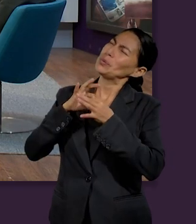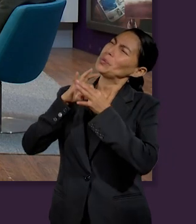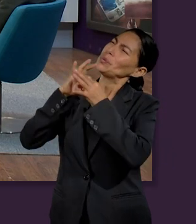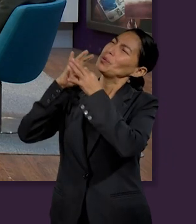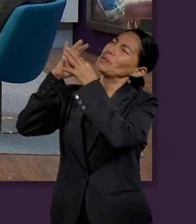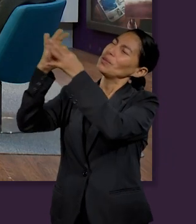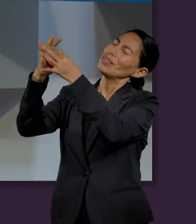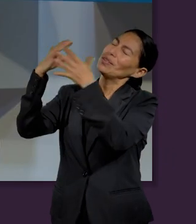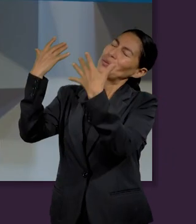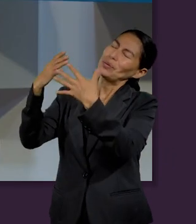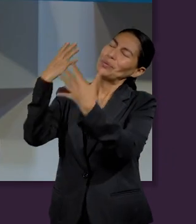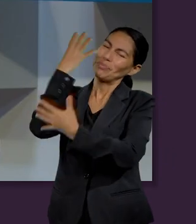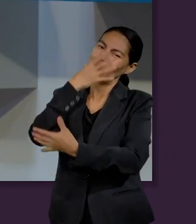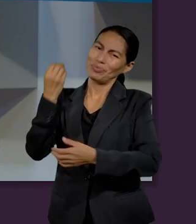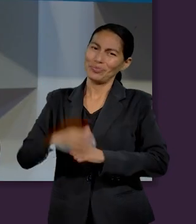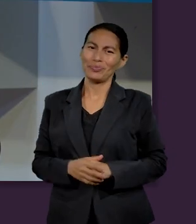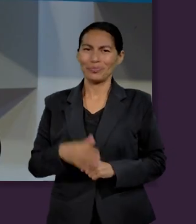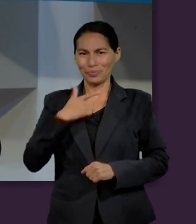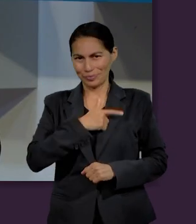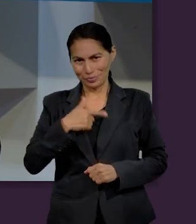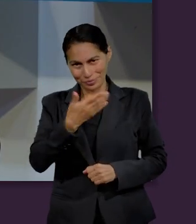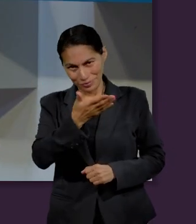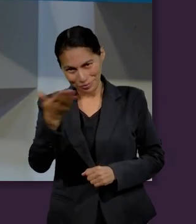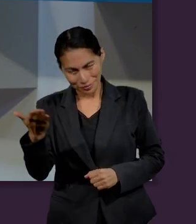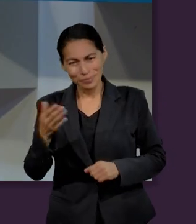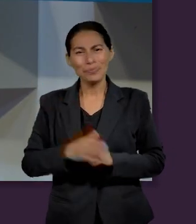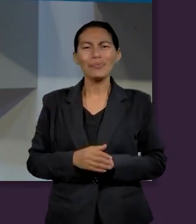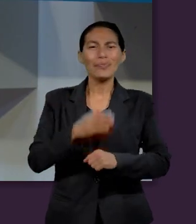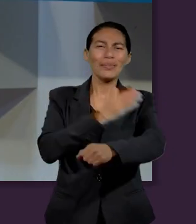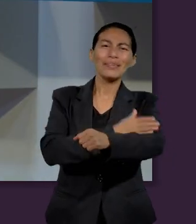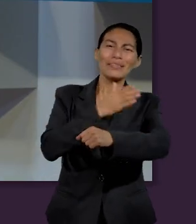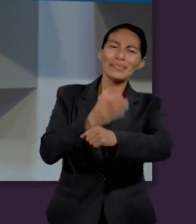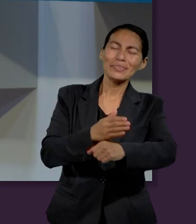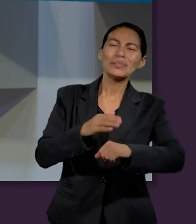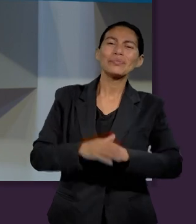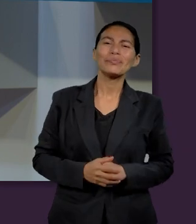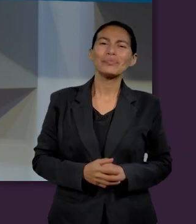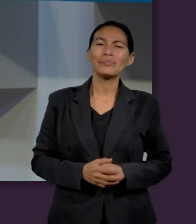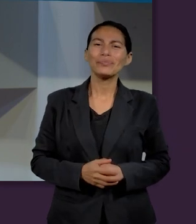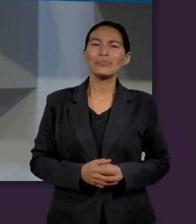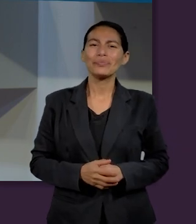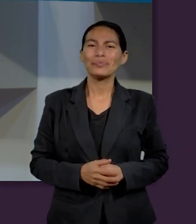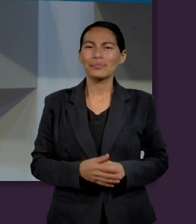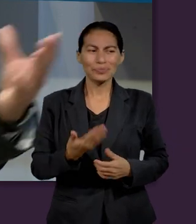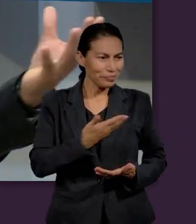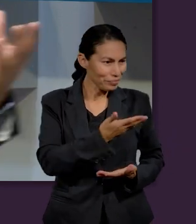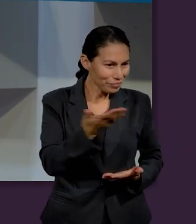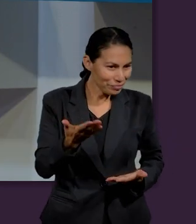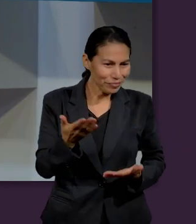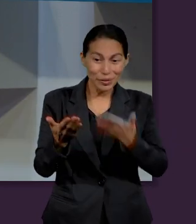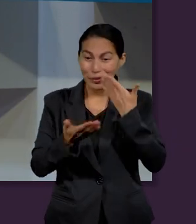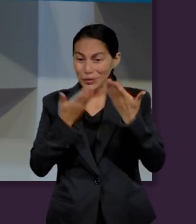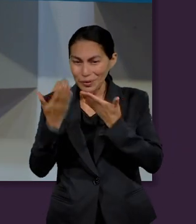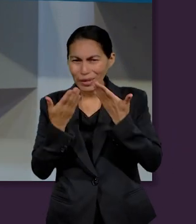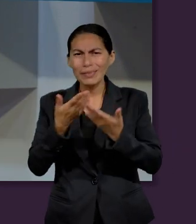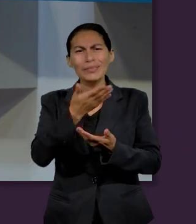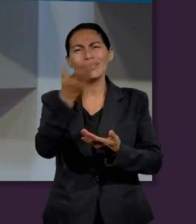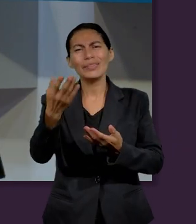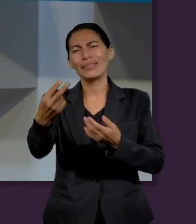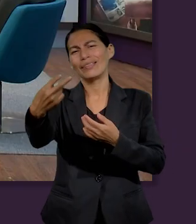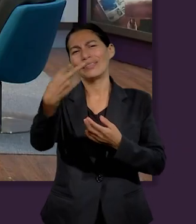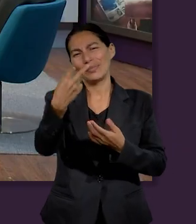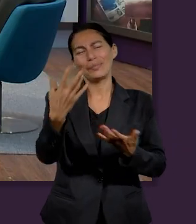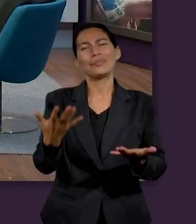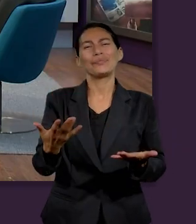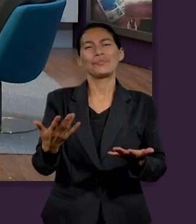será nuestro tesoro en el cielo Nos da mucho gusto compañeros que hayan estado con nosotros los que están